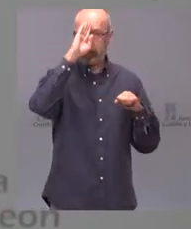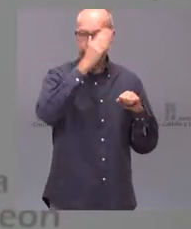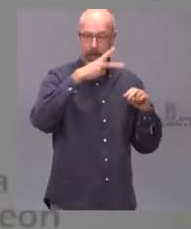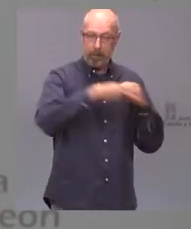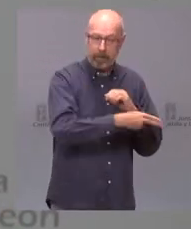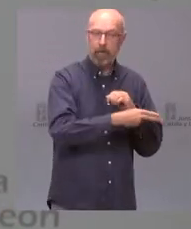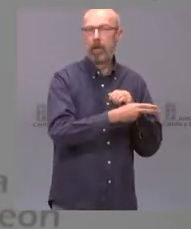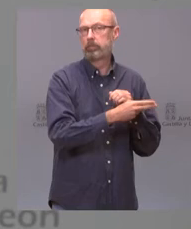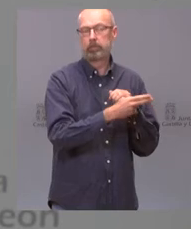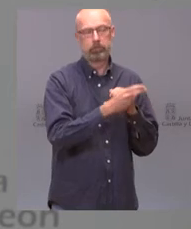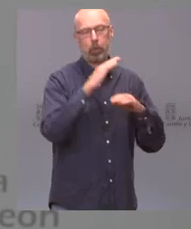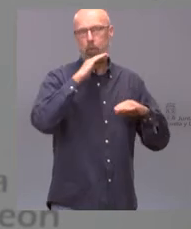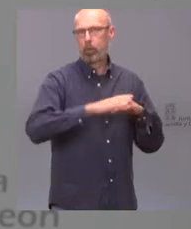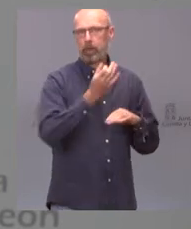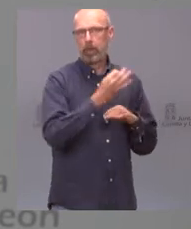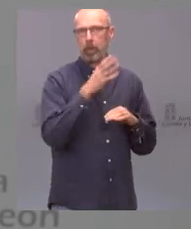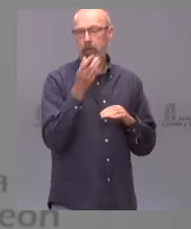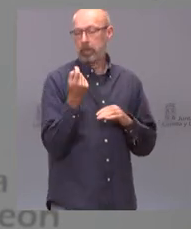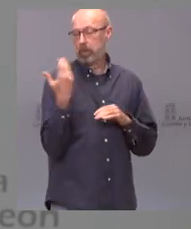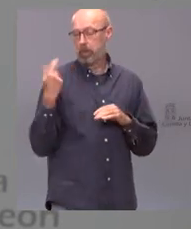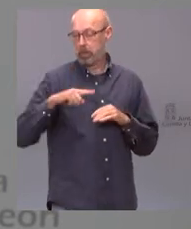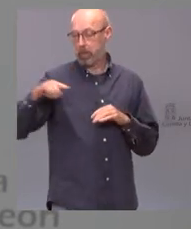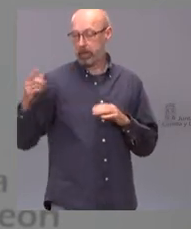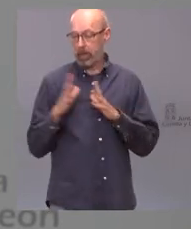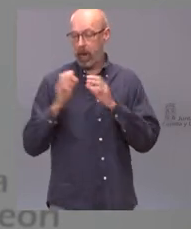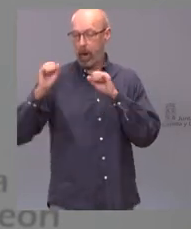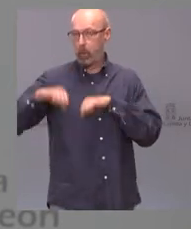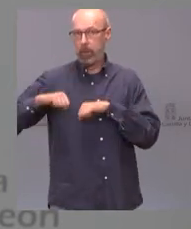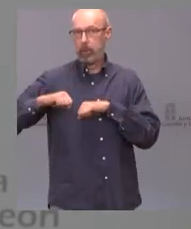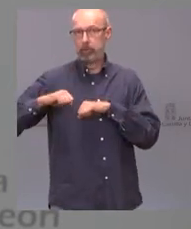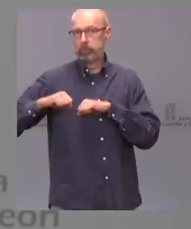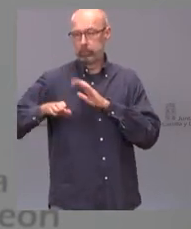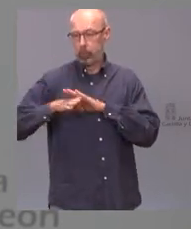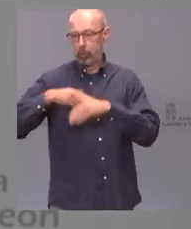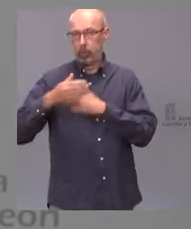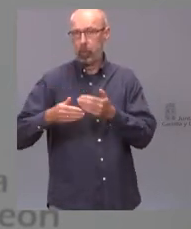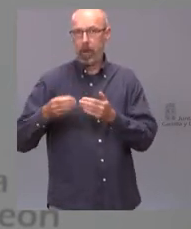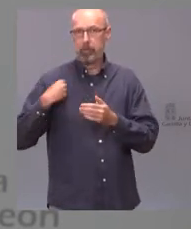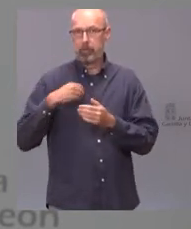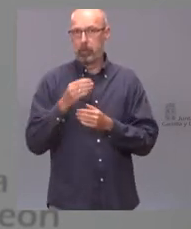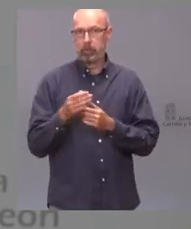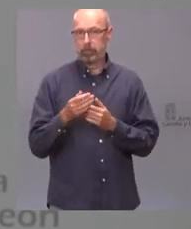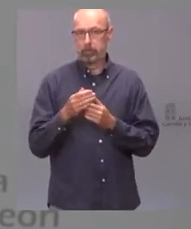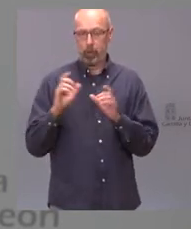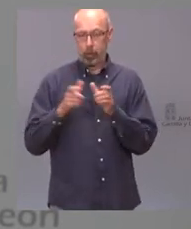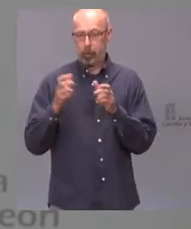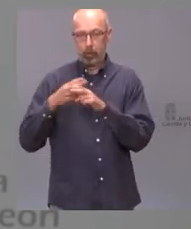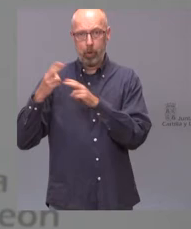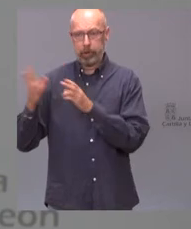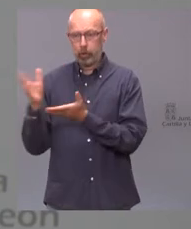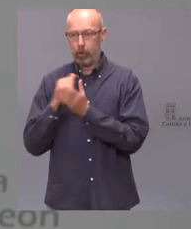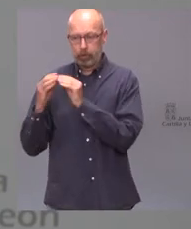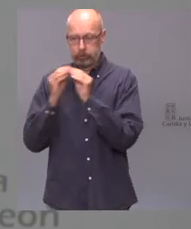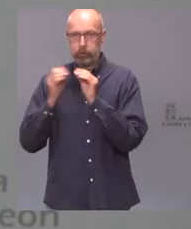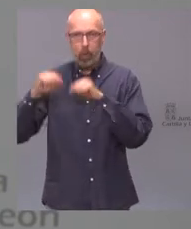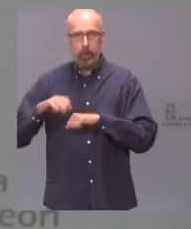ratificado hace apenas unos meses por los principales partidos de España incluyendo los dos que formamos parte de este gobierno en Castilla y León respecto